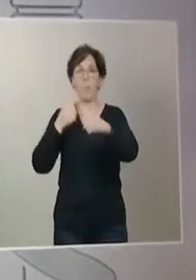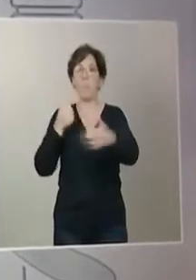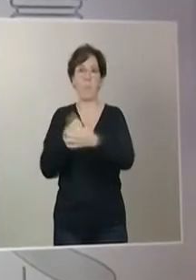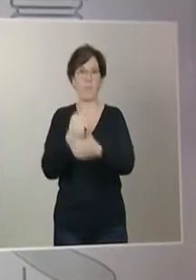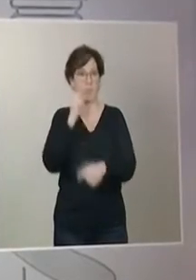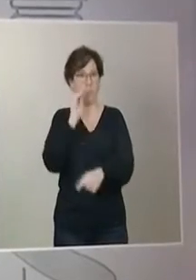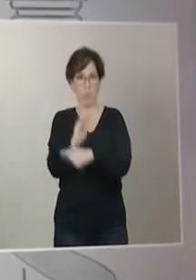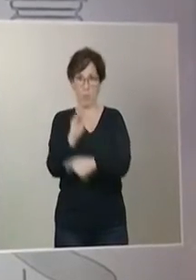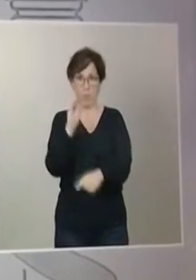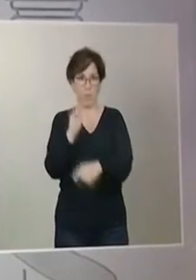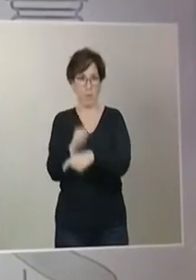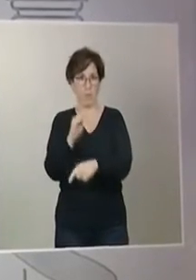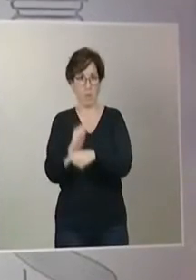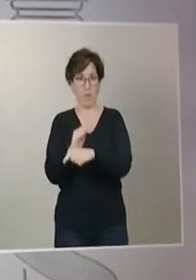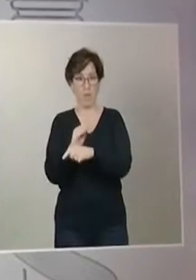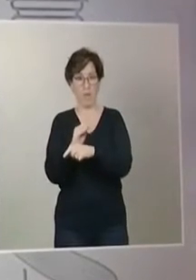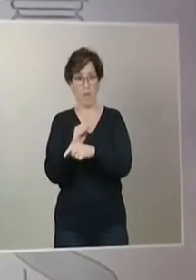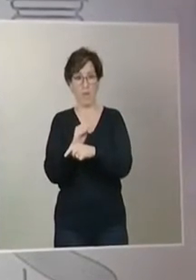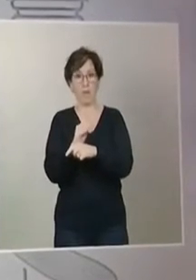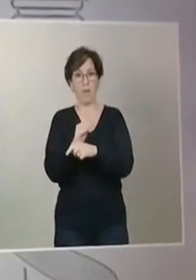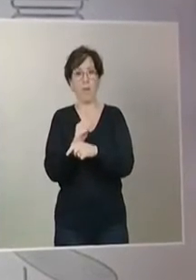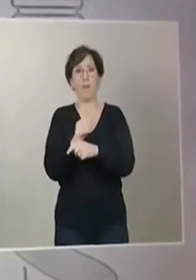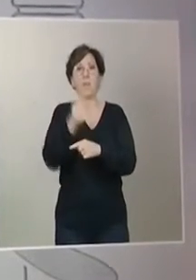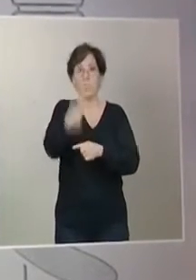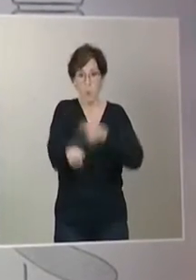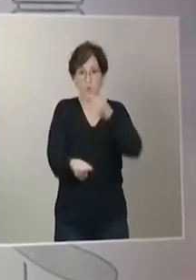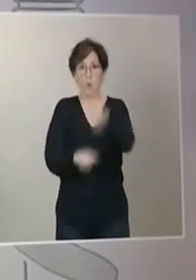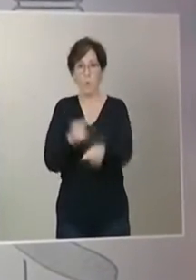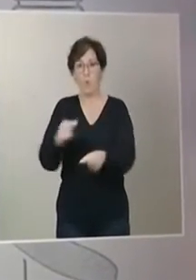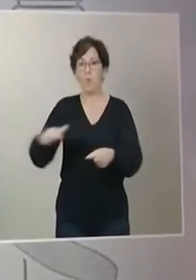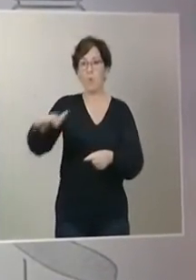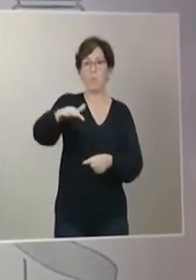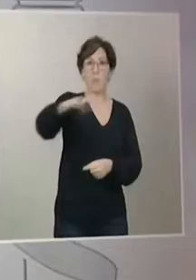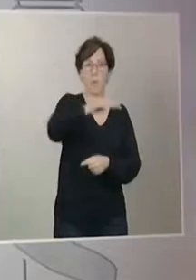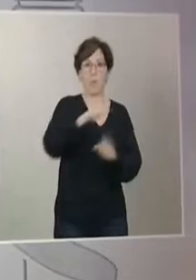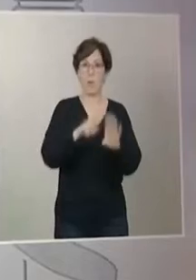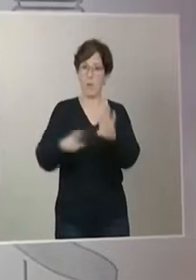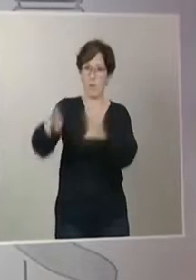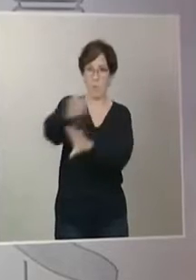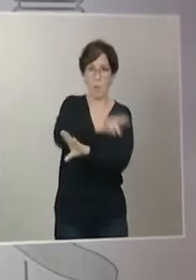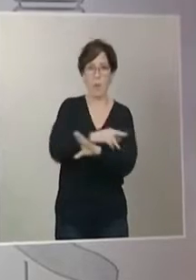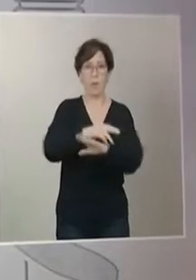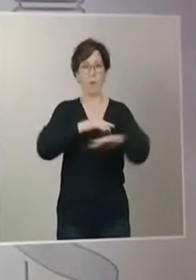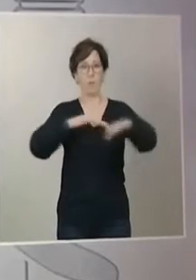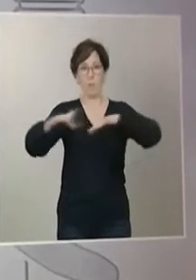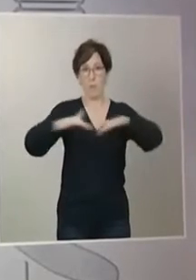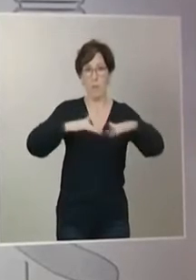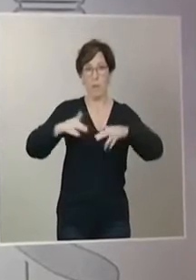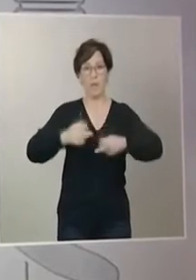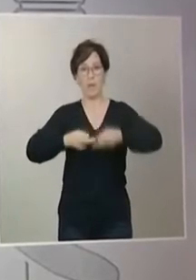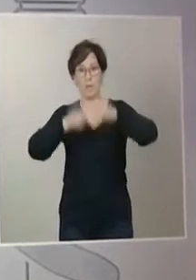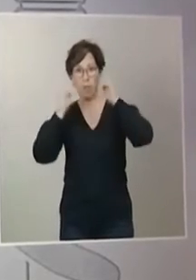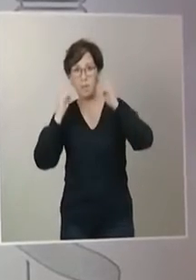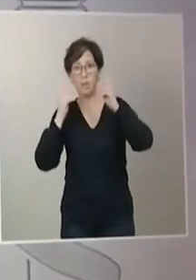la renovación del decreto del estado de alarma.